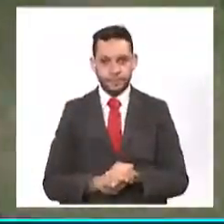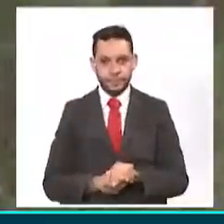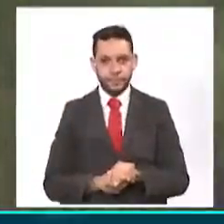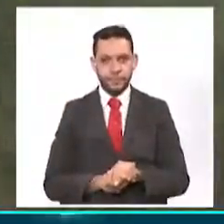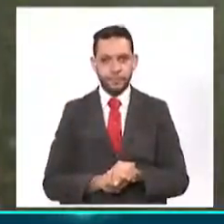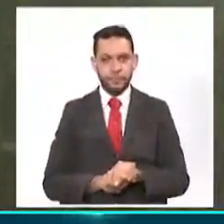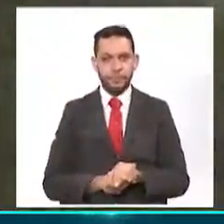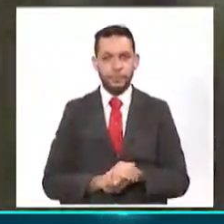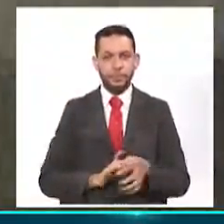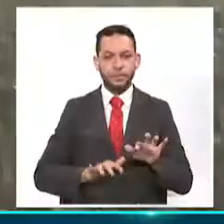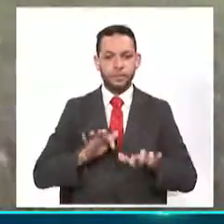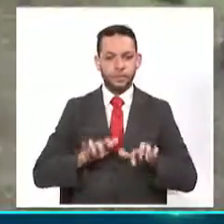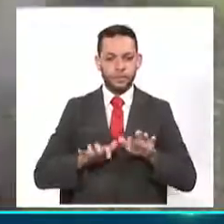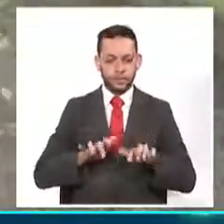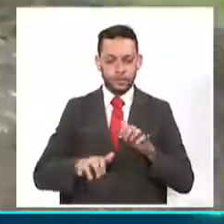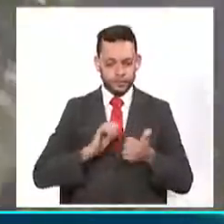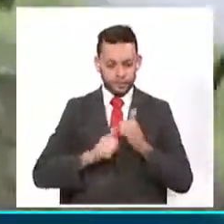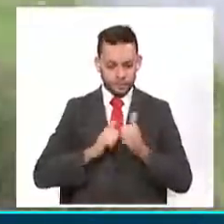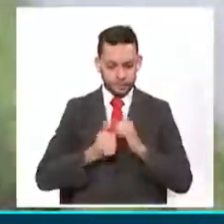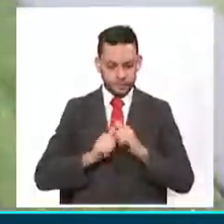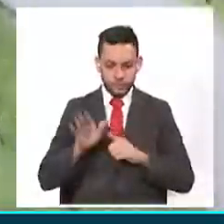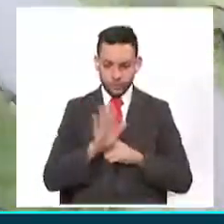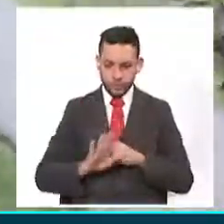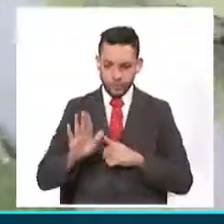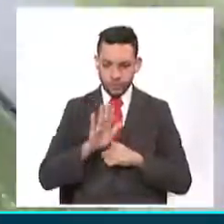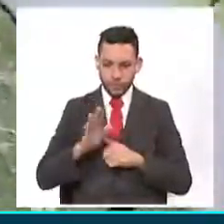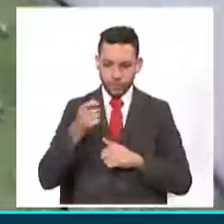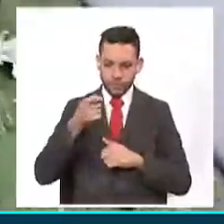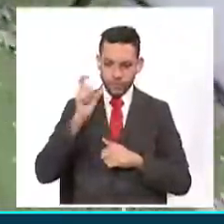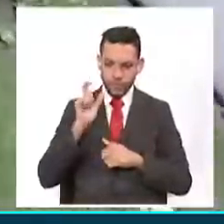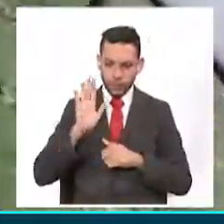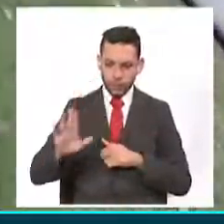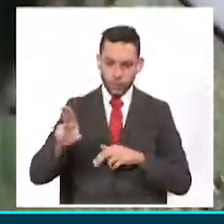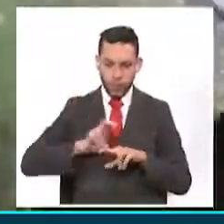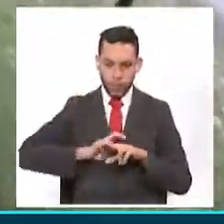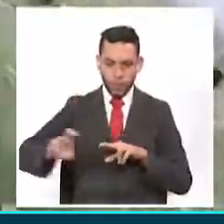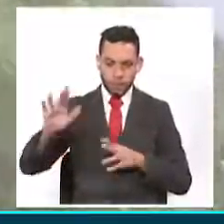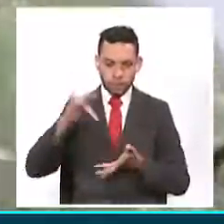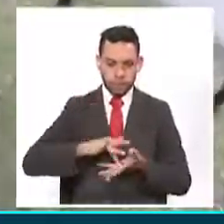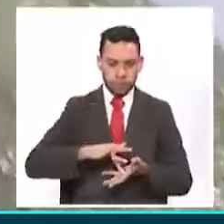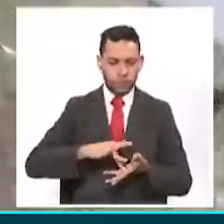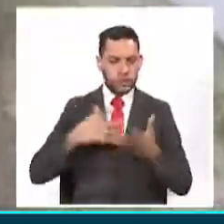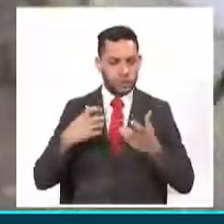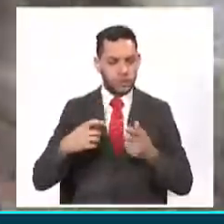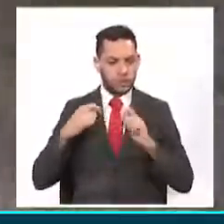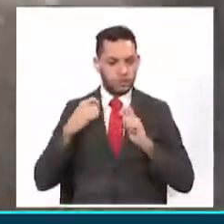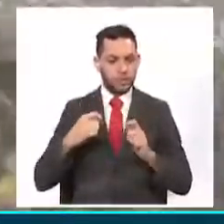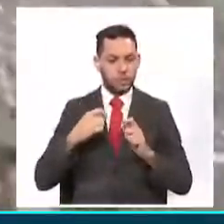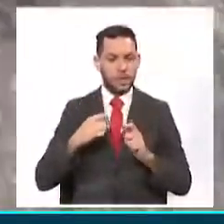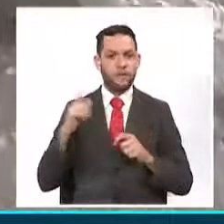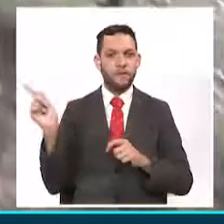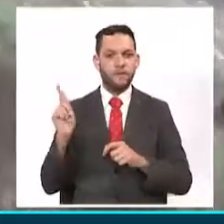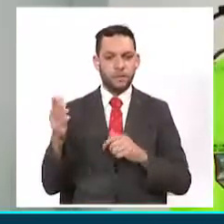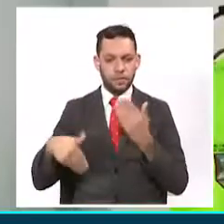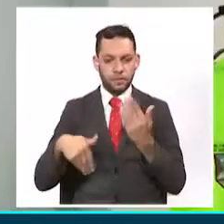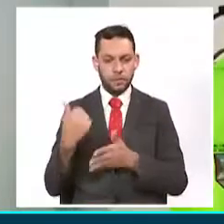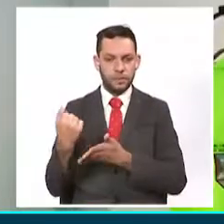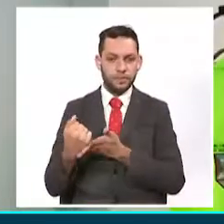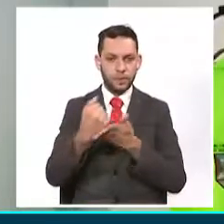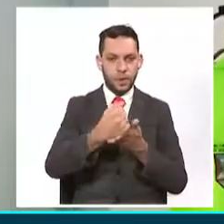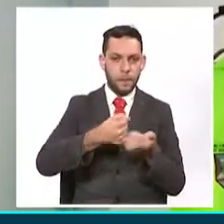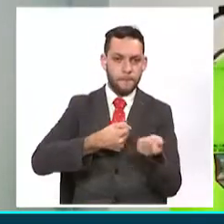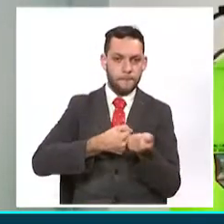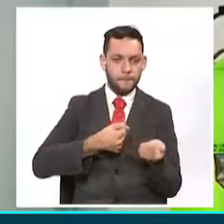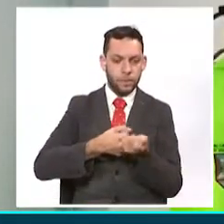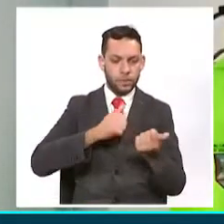La Secretaría de Deportes de la capital caldense espera reactivar el programa de deportista apoyado para el próximo mes de febrero. El deportista apoyado,